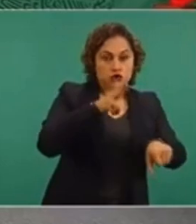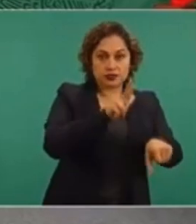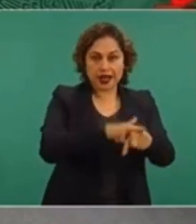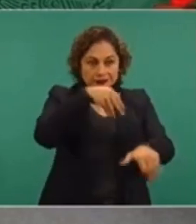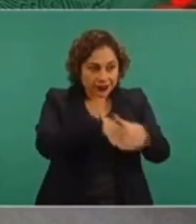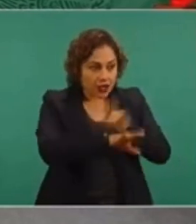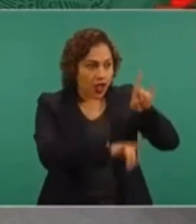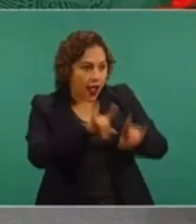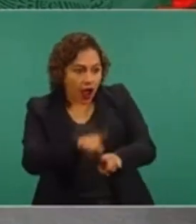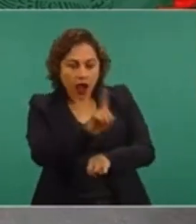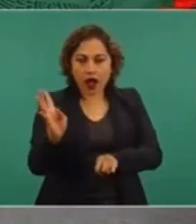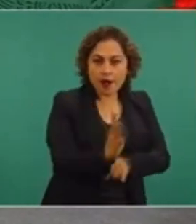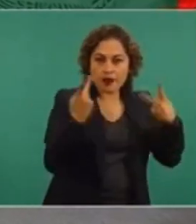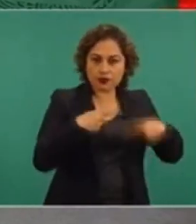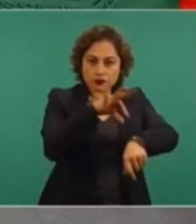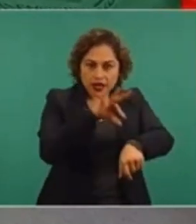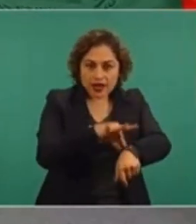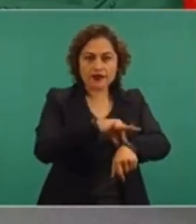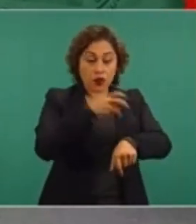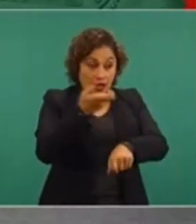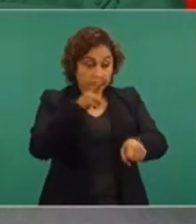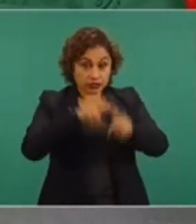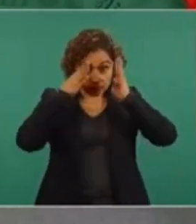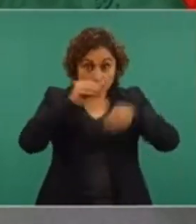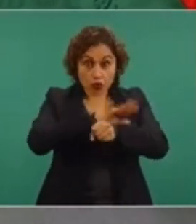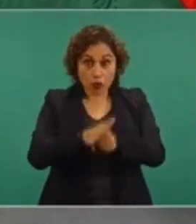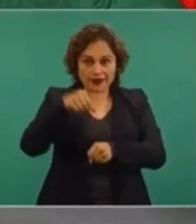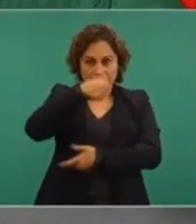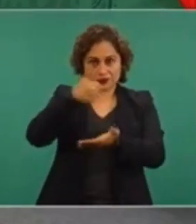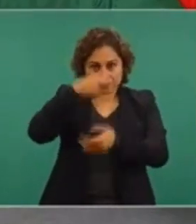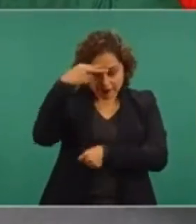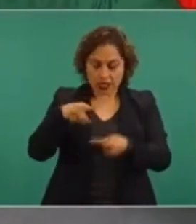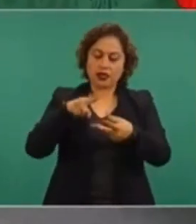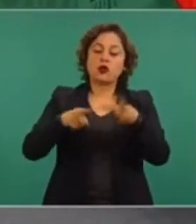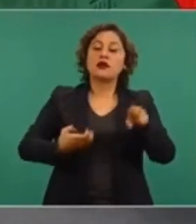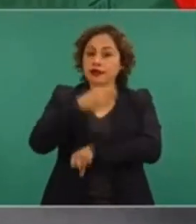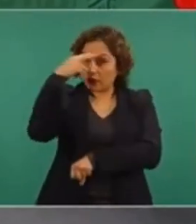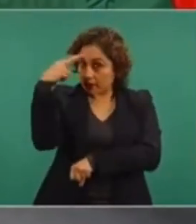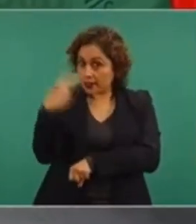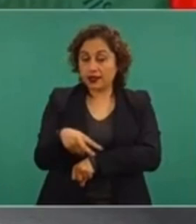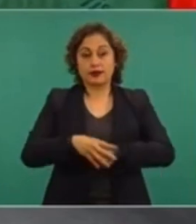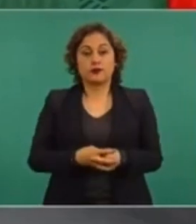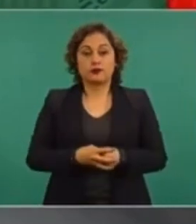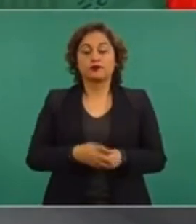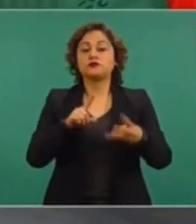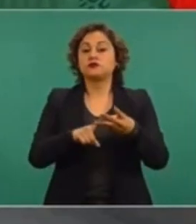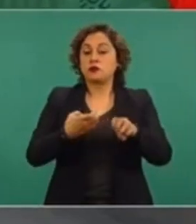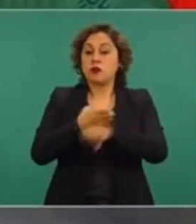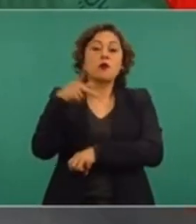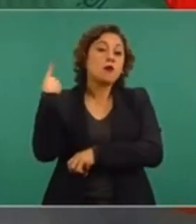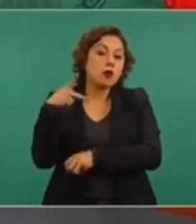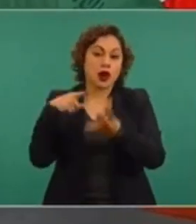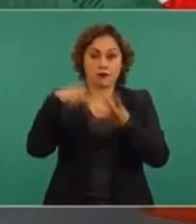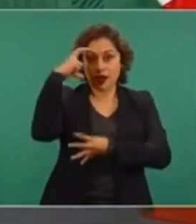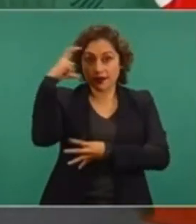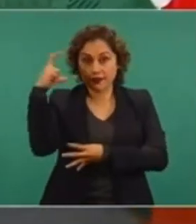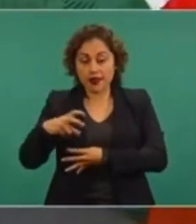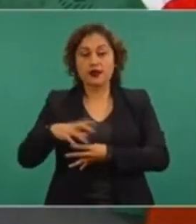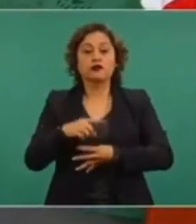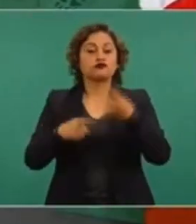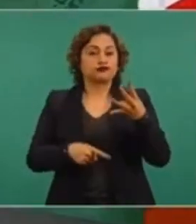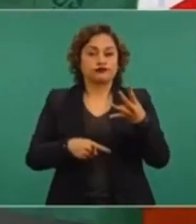médicos en los hospitales COVID de la Ciudad de México, del Estado de México, de Puebla, de Hidalgo,